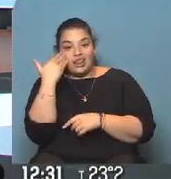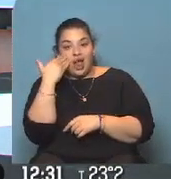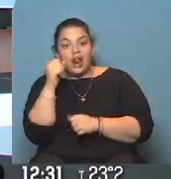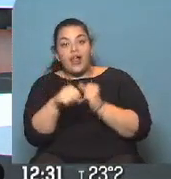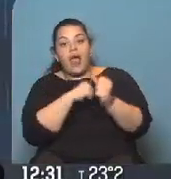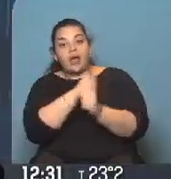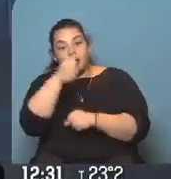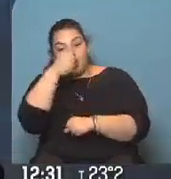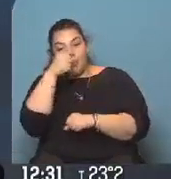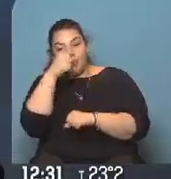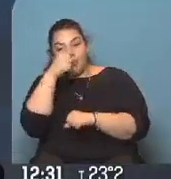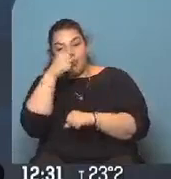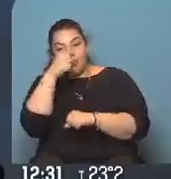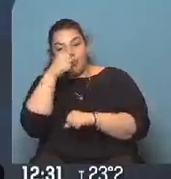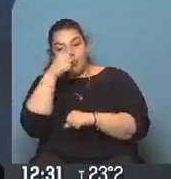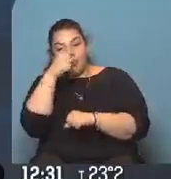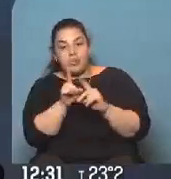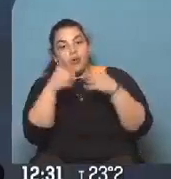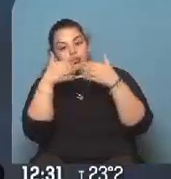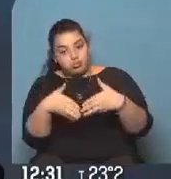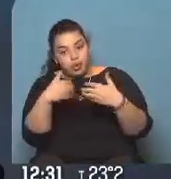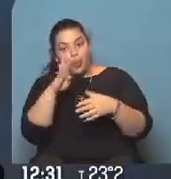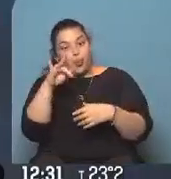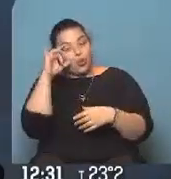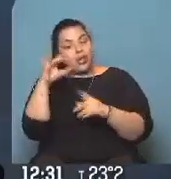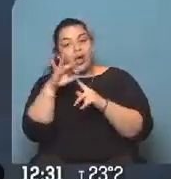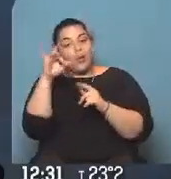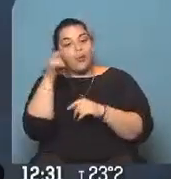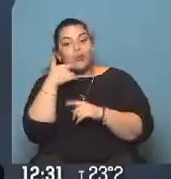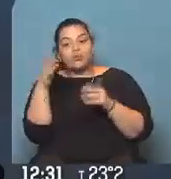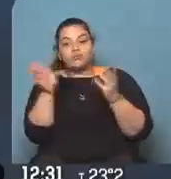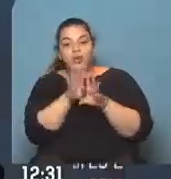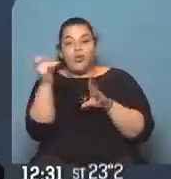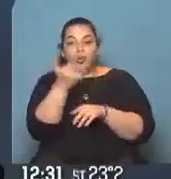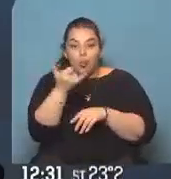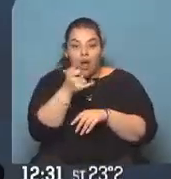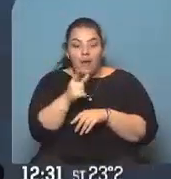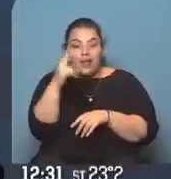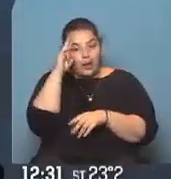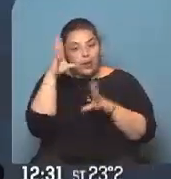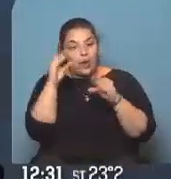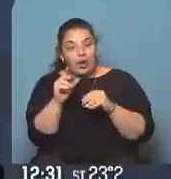medianoche. Terminal de Buquebus cerrado desde el jueves 21 horas hasta el domingo a la medianoche.